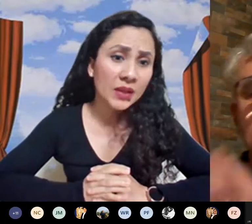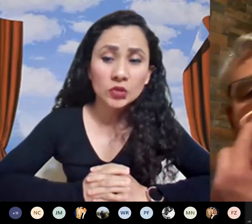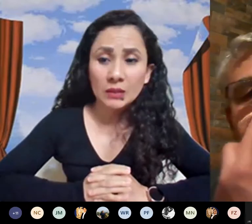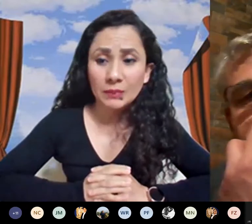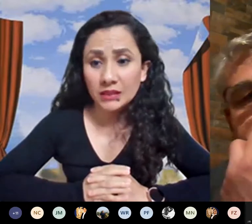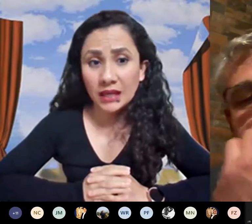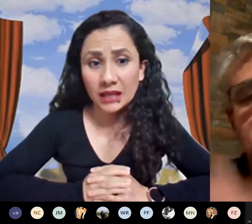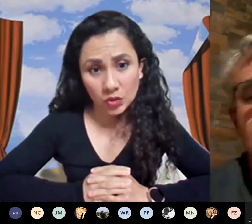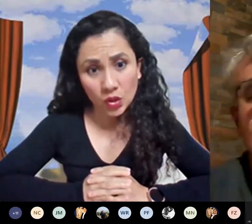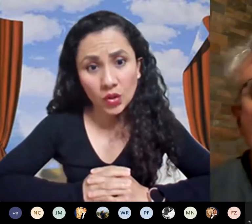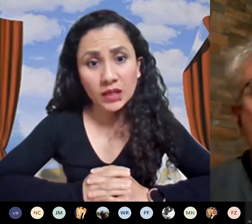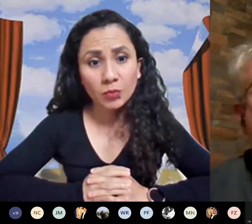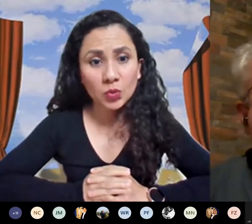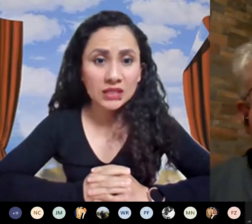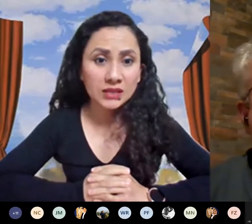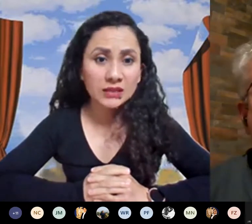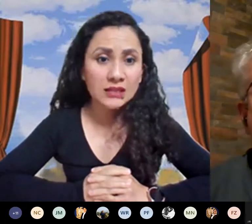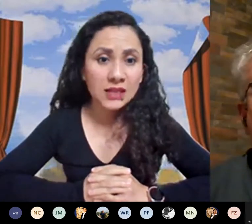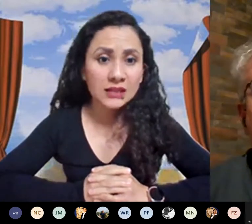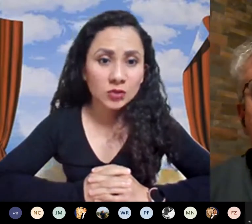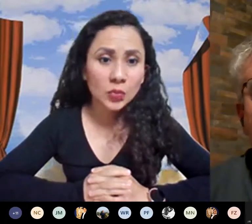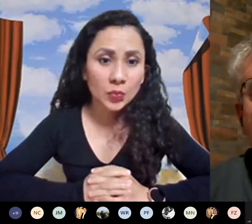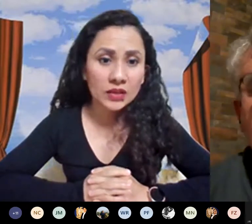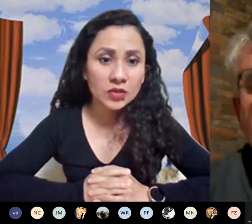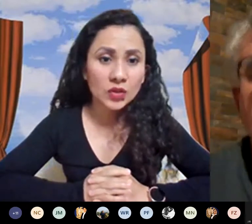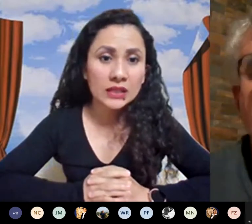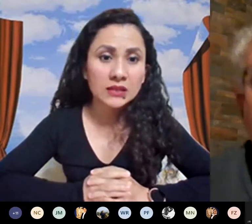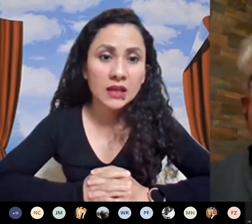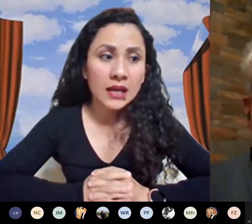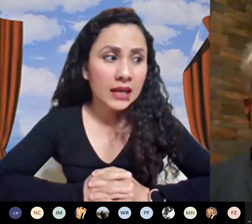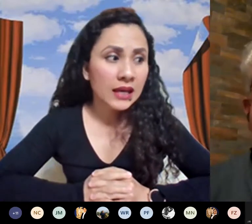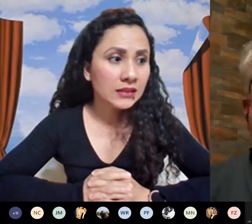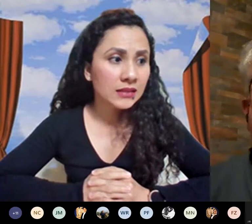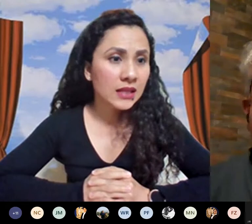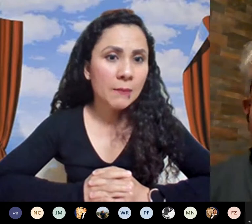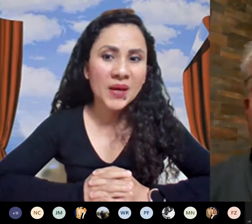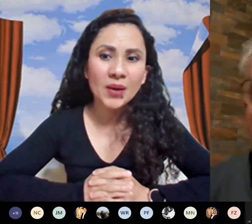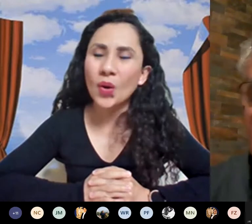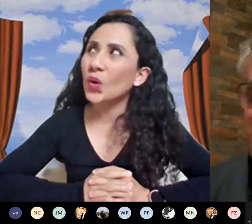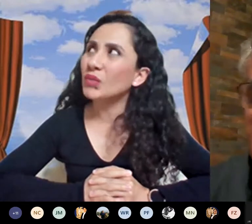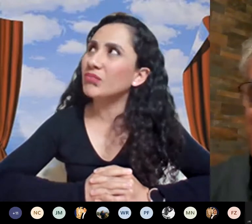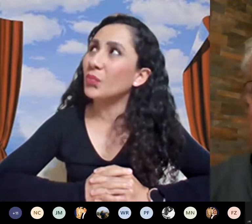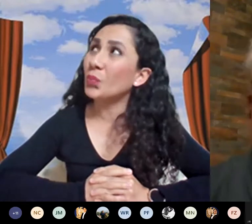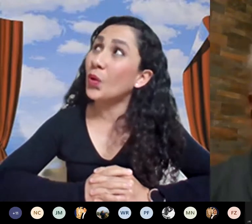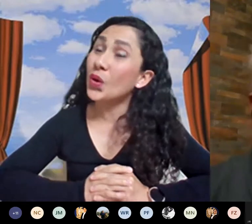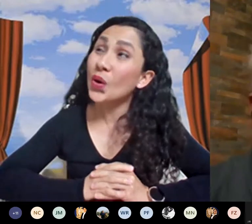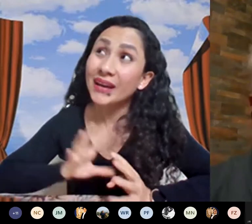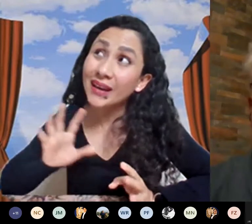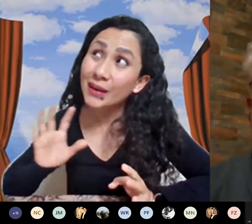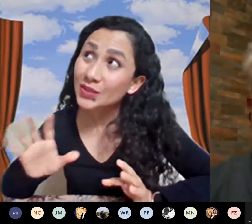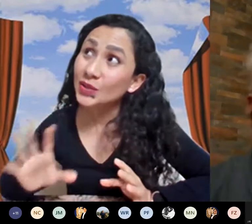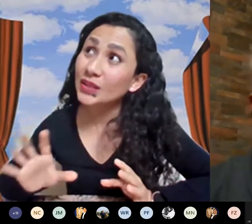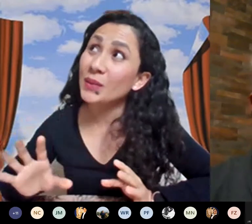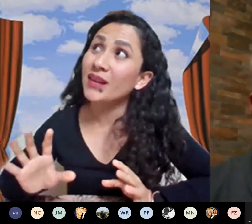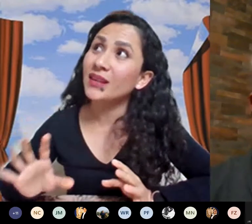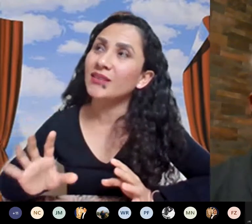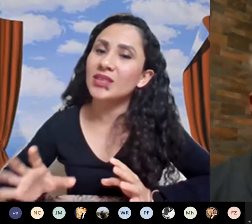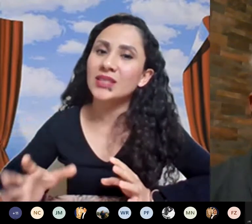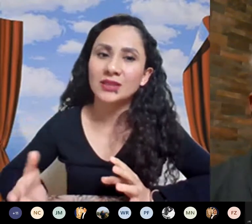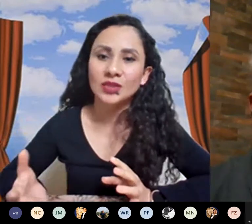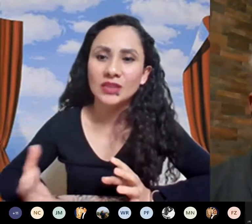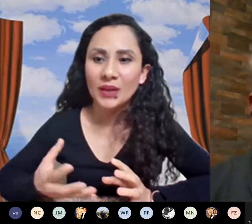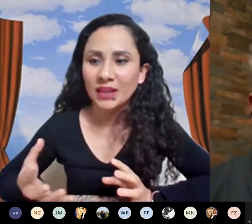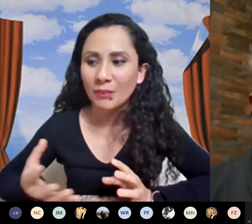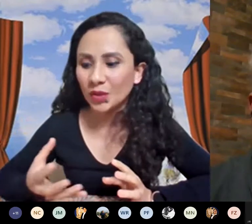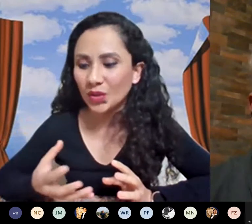hay departamentos de investigación en muchas de estas grandes corporaciones pero por lo que he visto también la